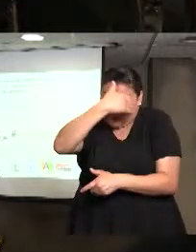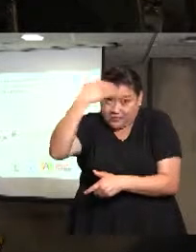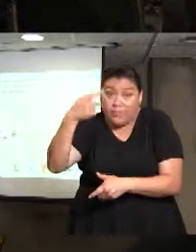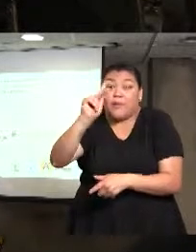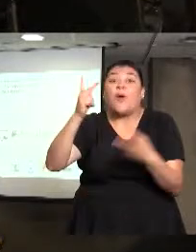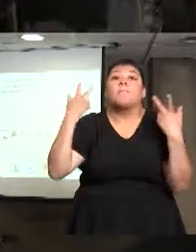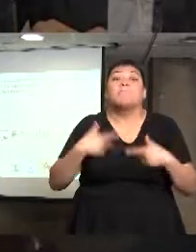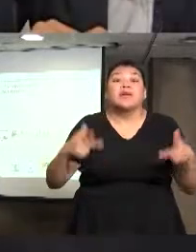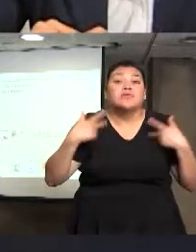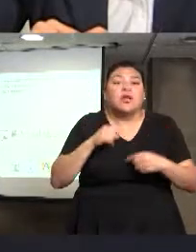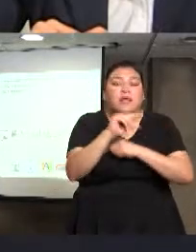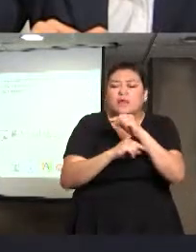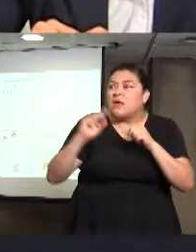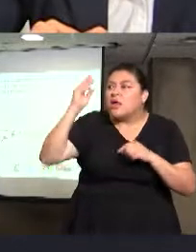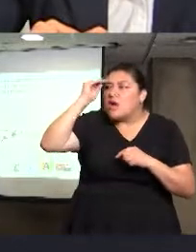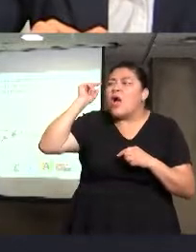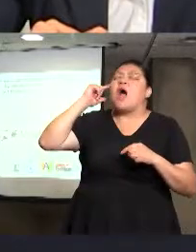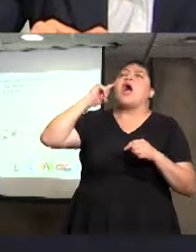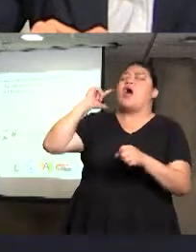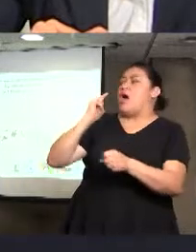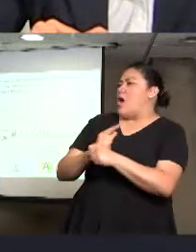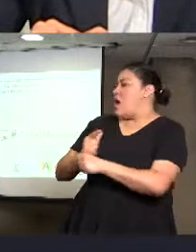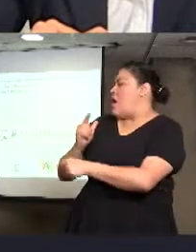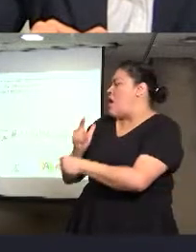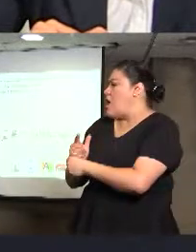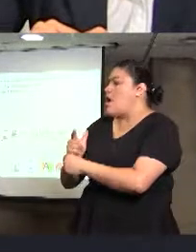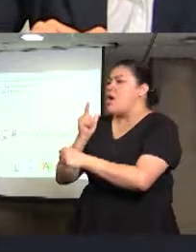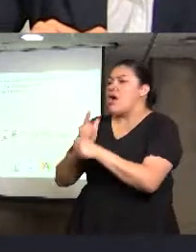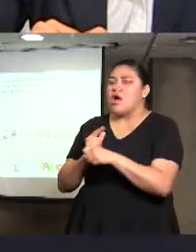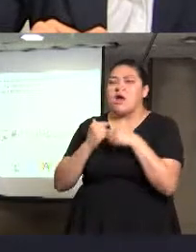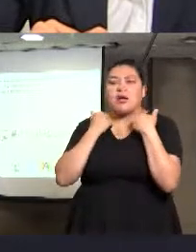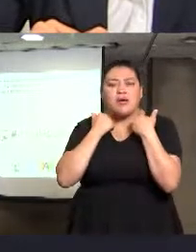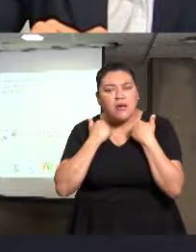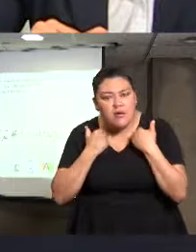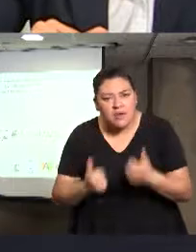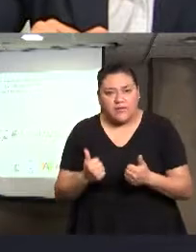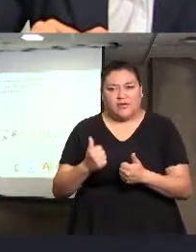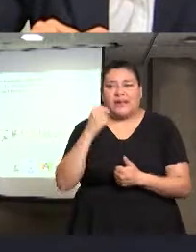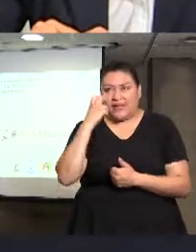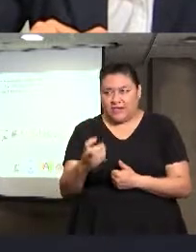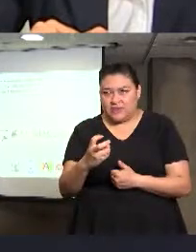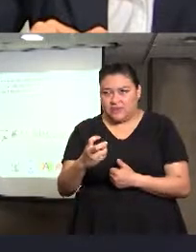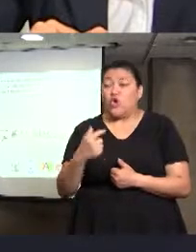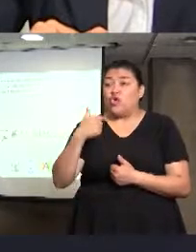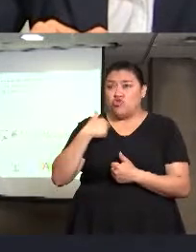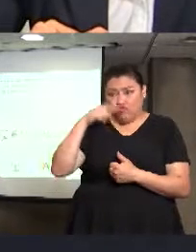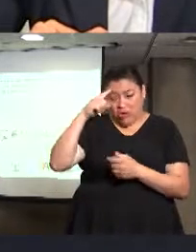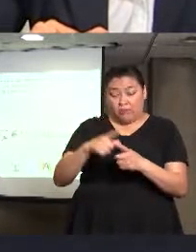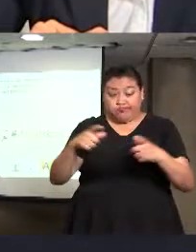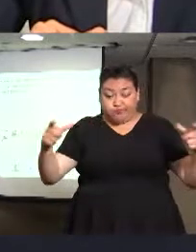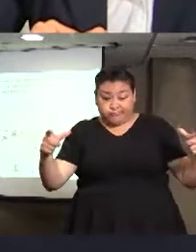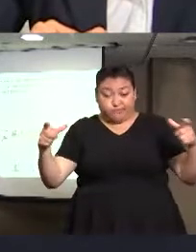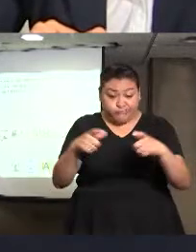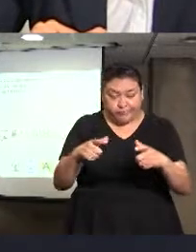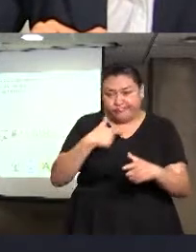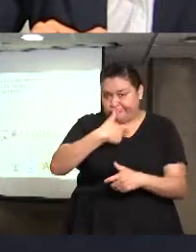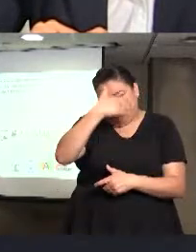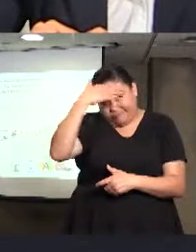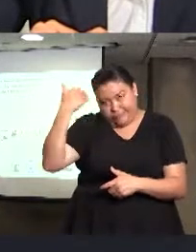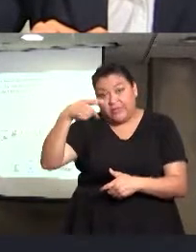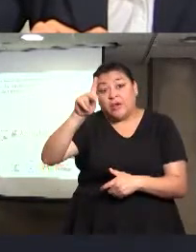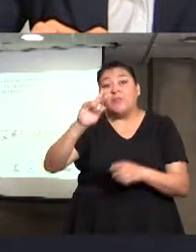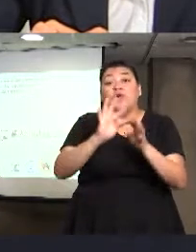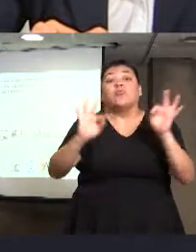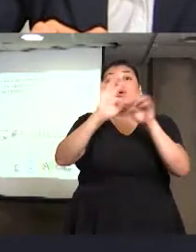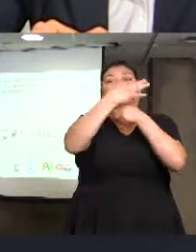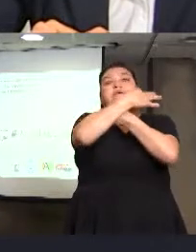este tema, entonces tener los datos nos va a hablar de si hay un aumento o no, yo lo que creo es que hay una mayor visibilización y en cuanto a eso ya estamos del otro lado,